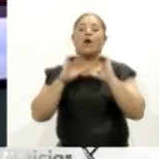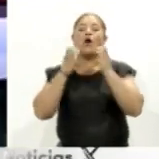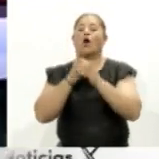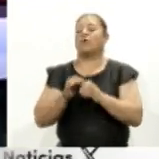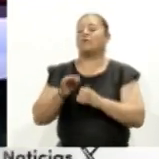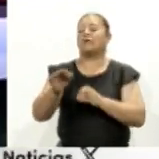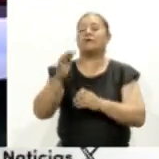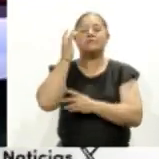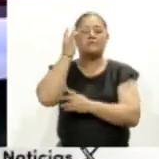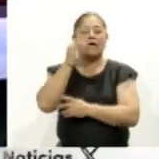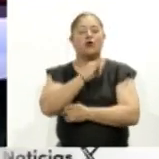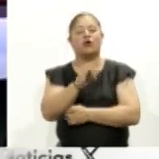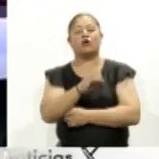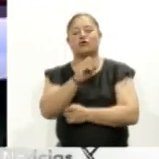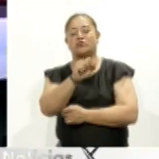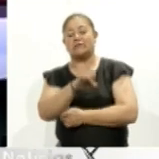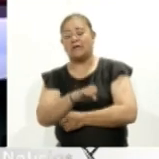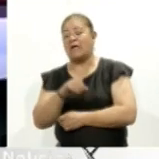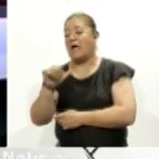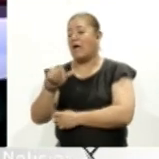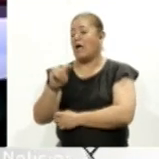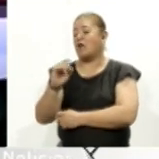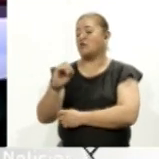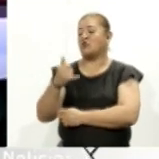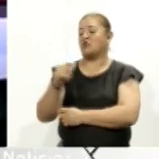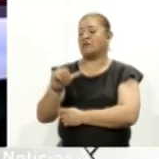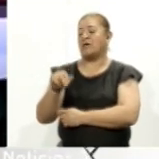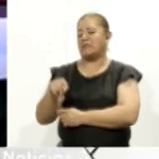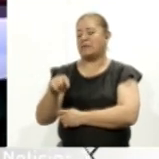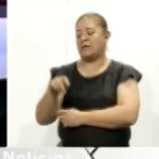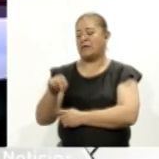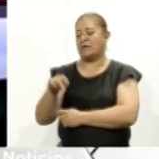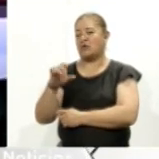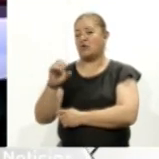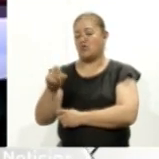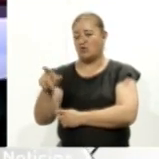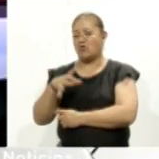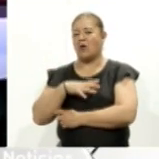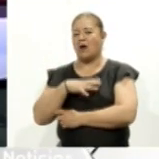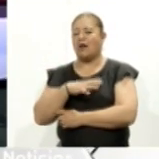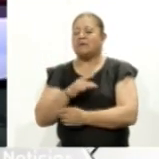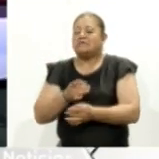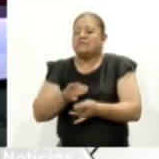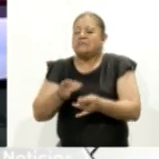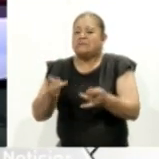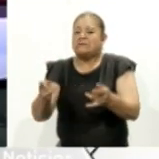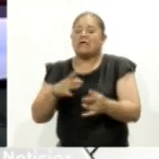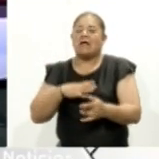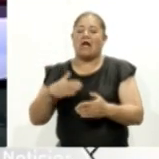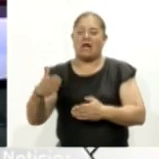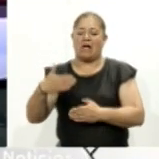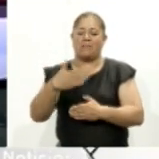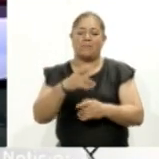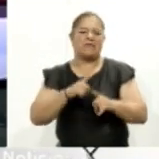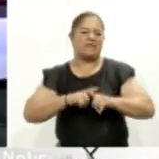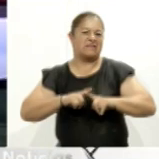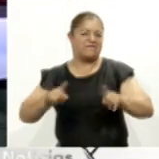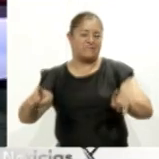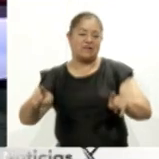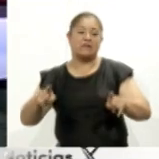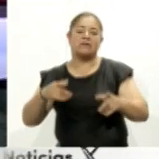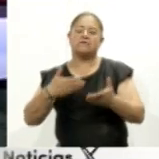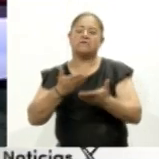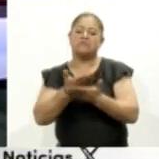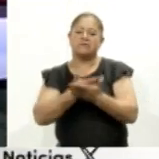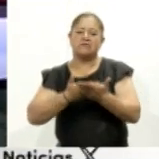allá en Atoyatenco se distingue por su oferta culinaria es así como preparan deliciosas carpas en diferentes versiones